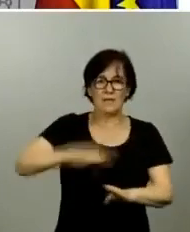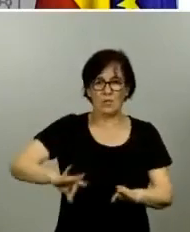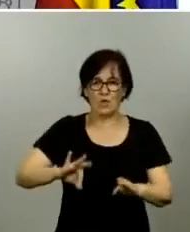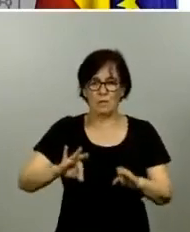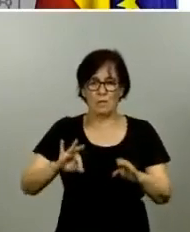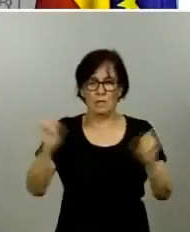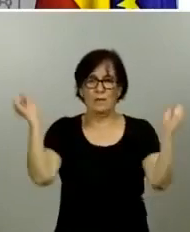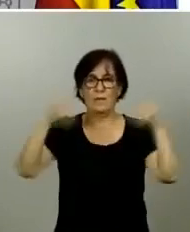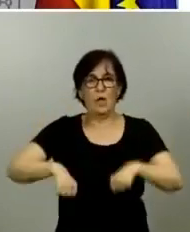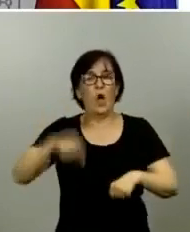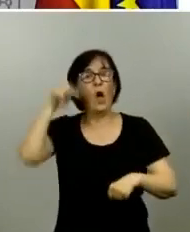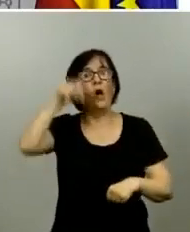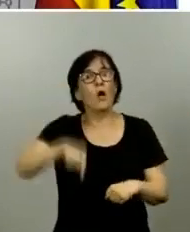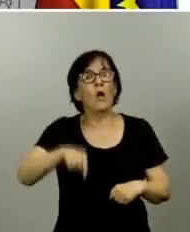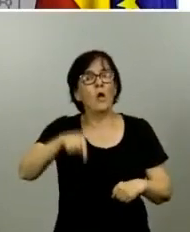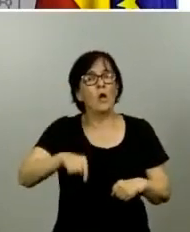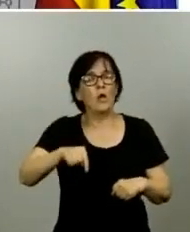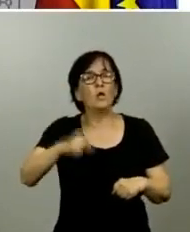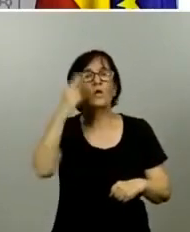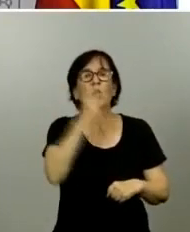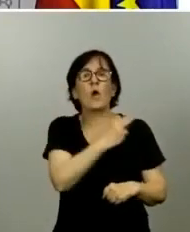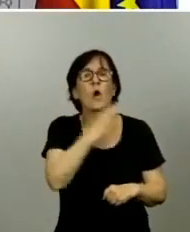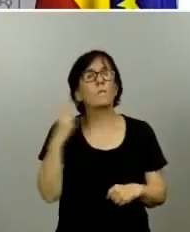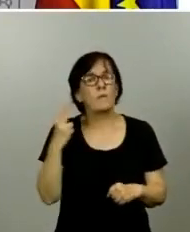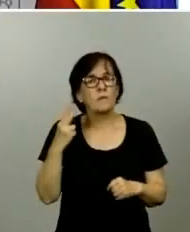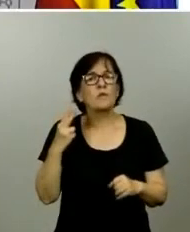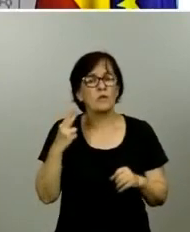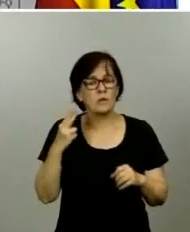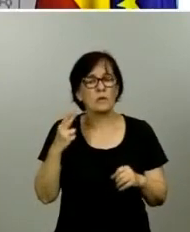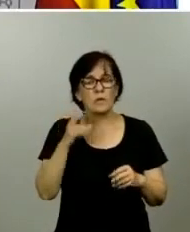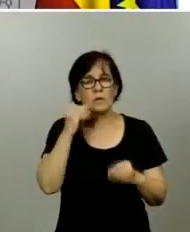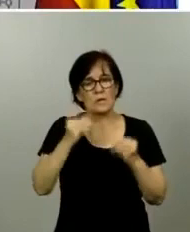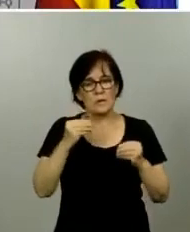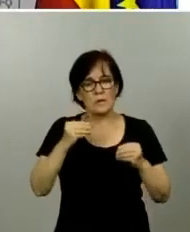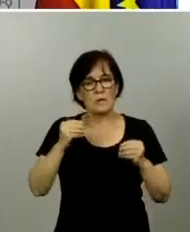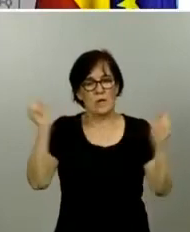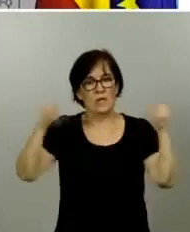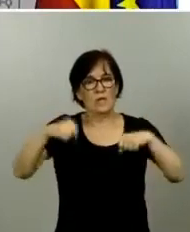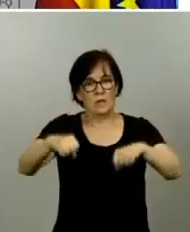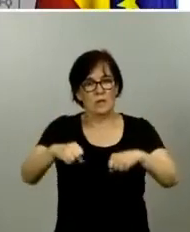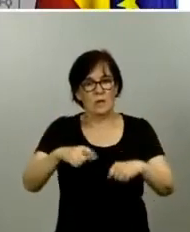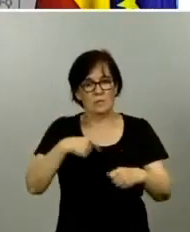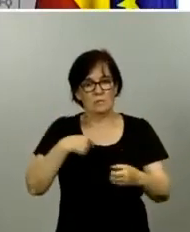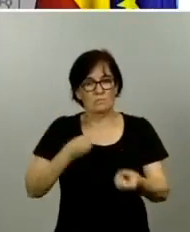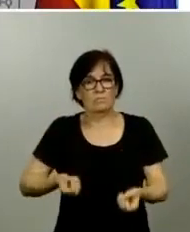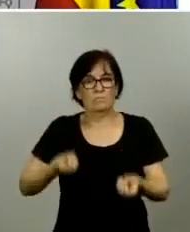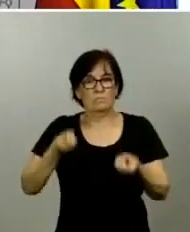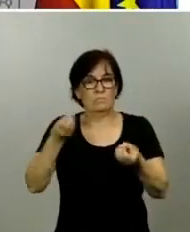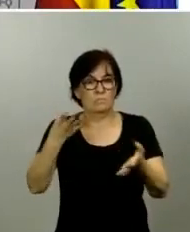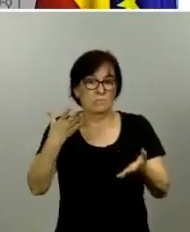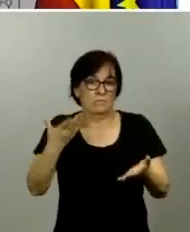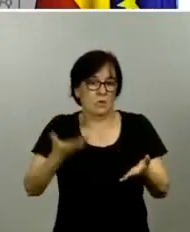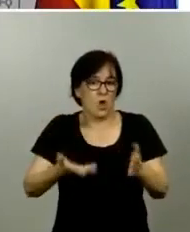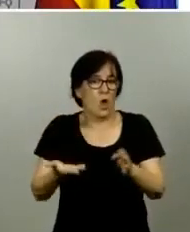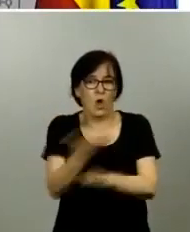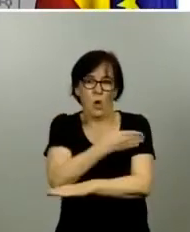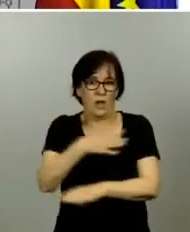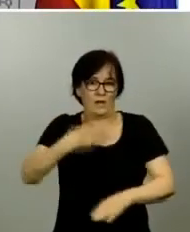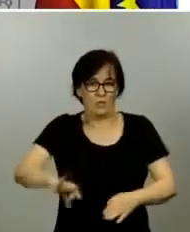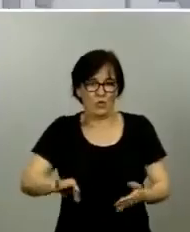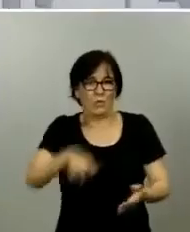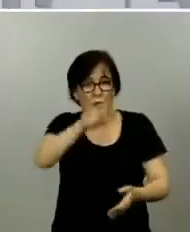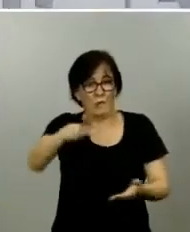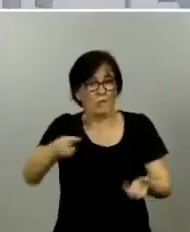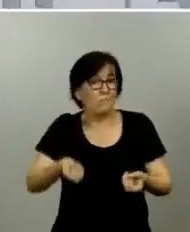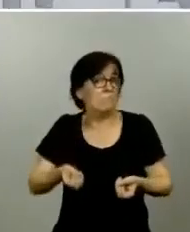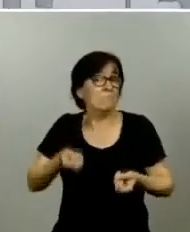Cumplimos hoy con este compromiso que adquirimos de, en cuanto a las decisiones están tomadas, darlas a conocer a la mayor brevedad a la ciudadanía. Y en esta